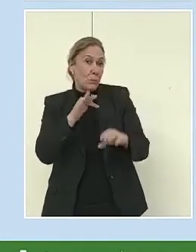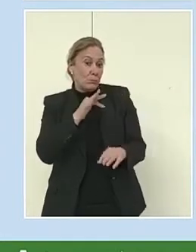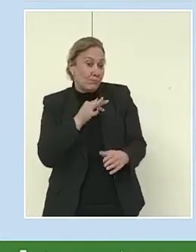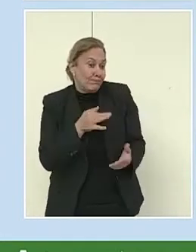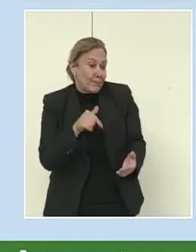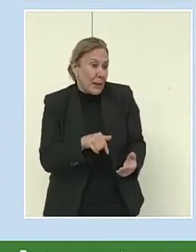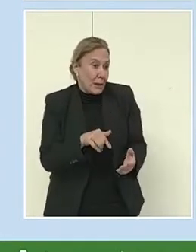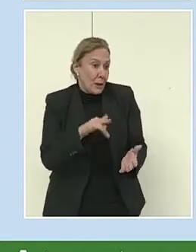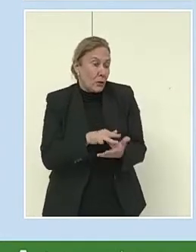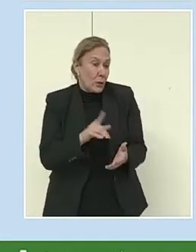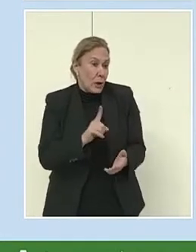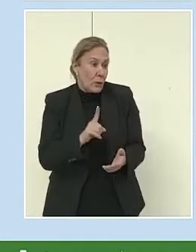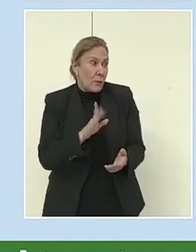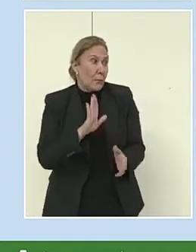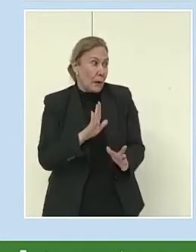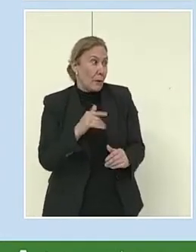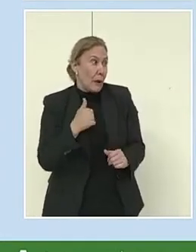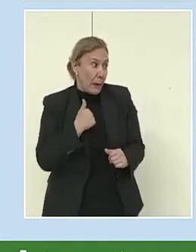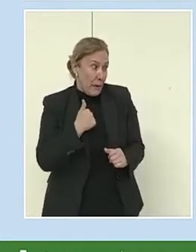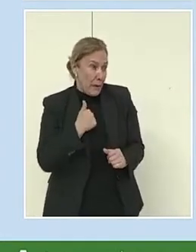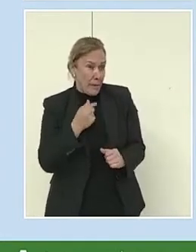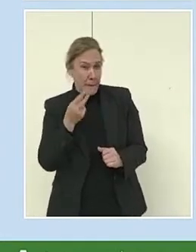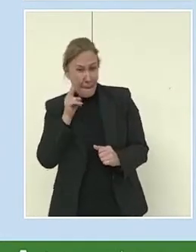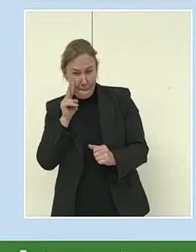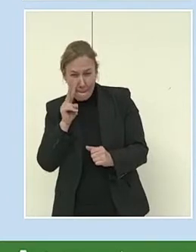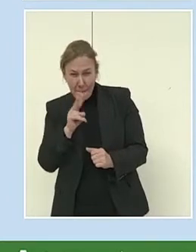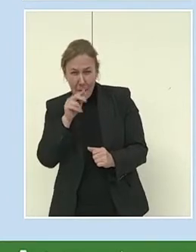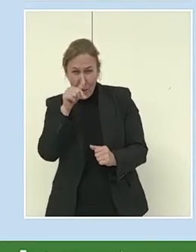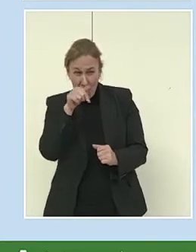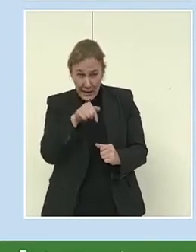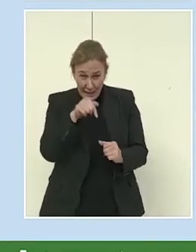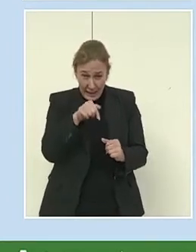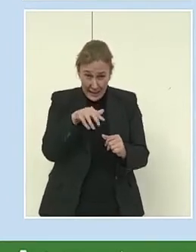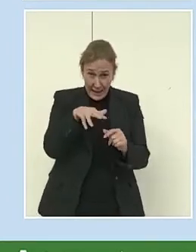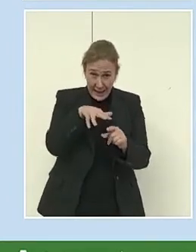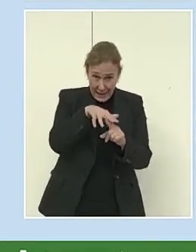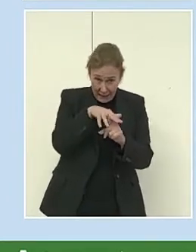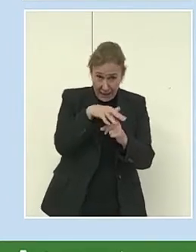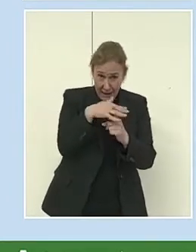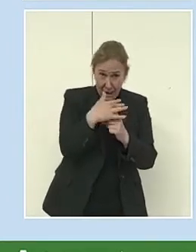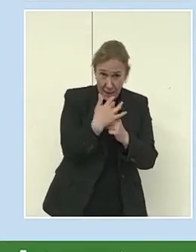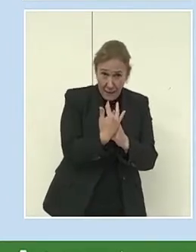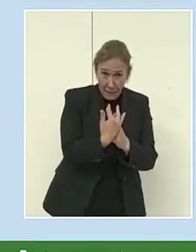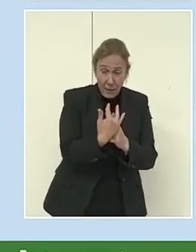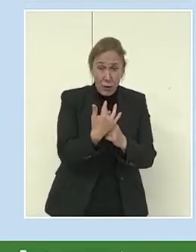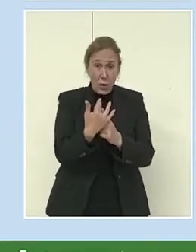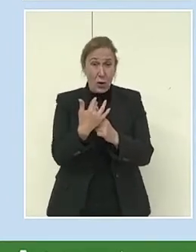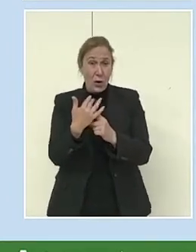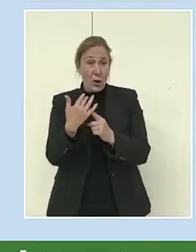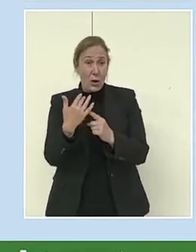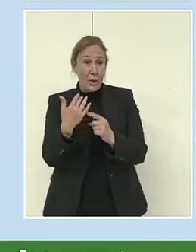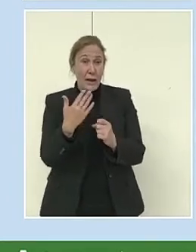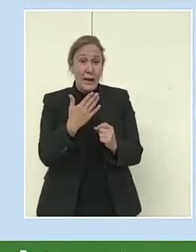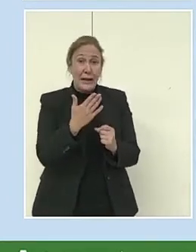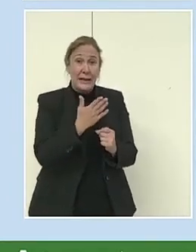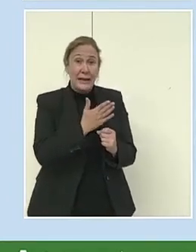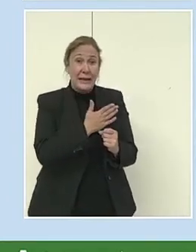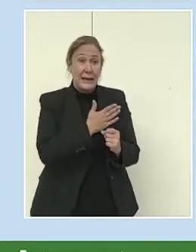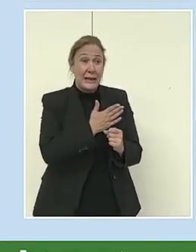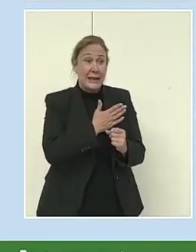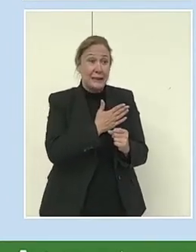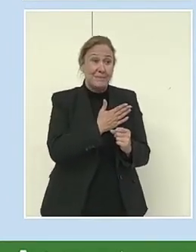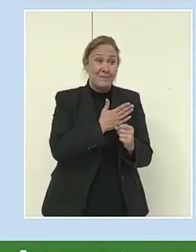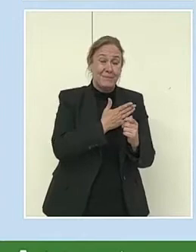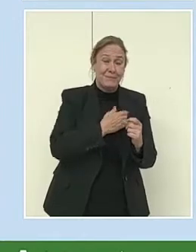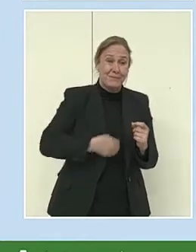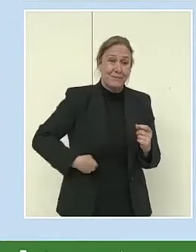estas mujeres están en un ámbito absolutamente masculinizado, están haciendo feminismo, aunque no sean conscientes de